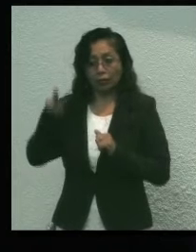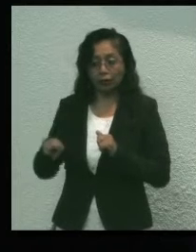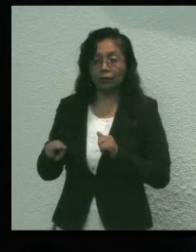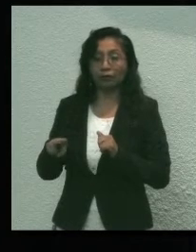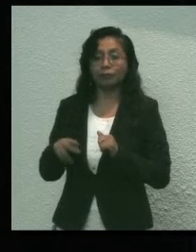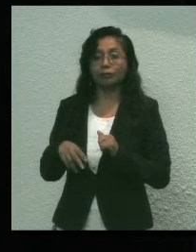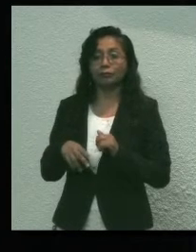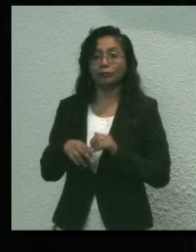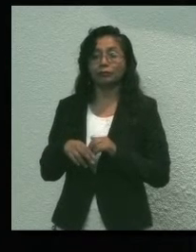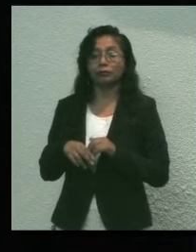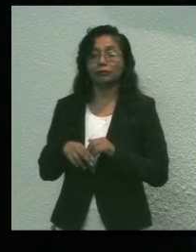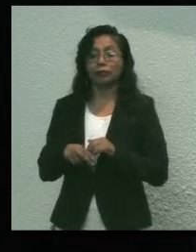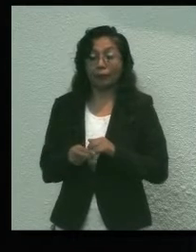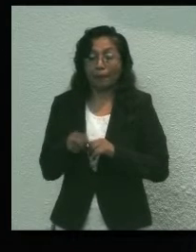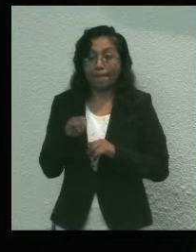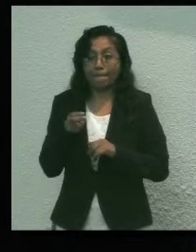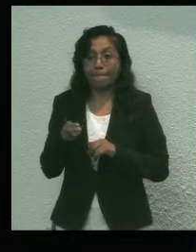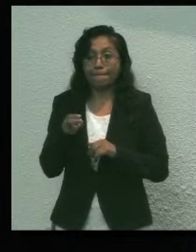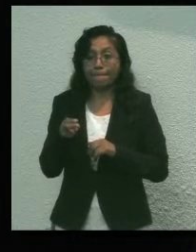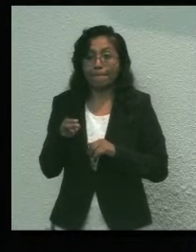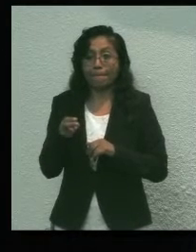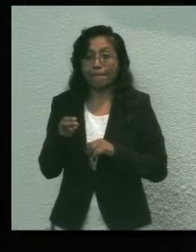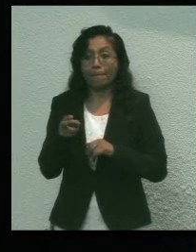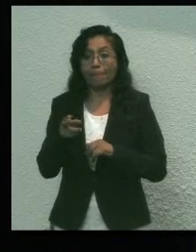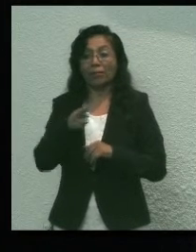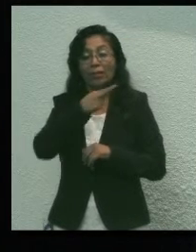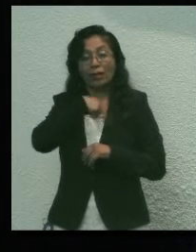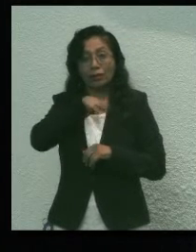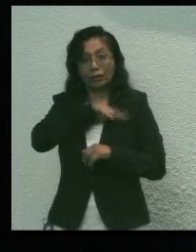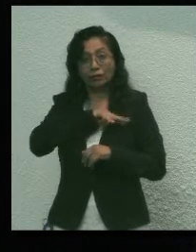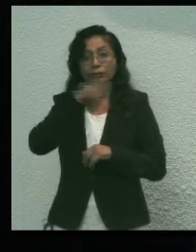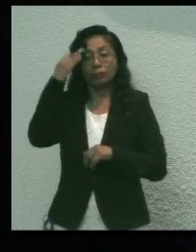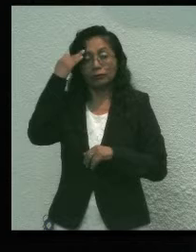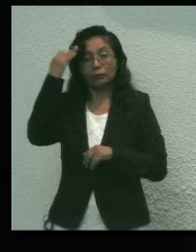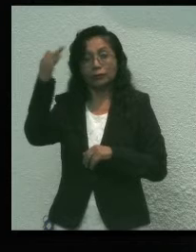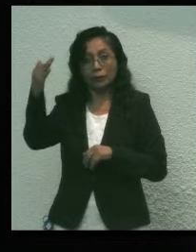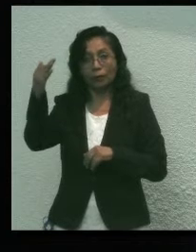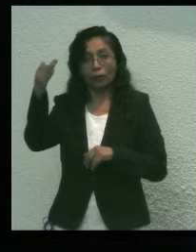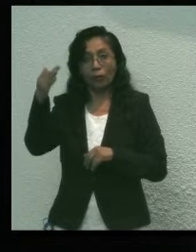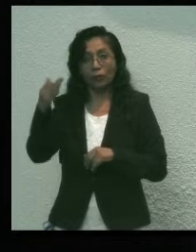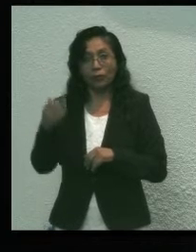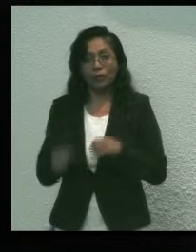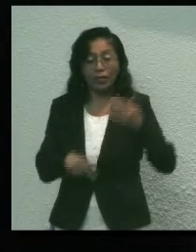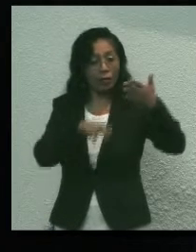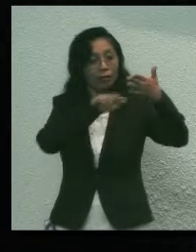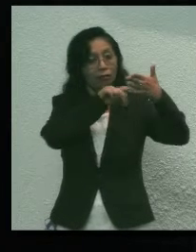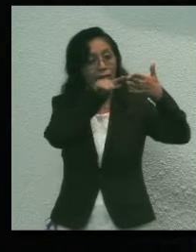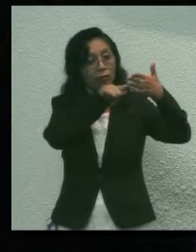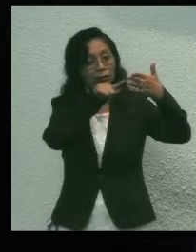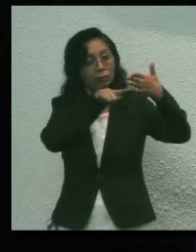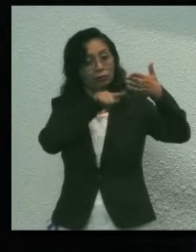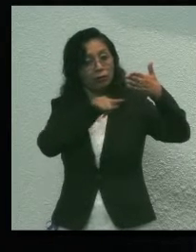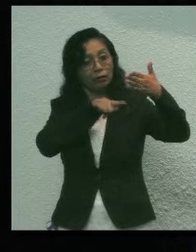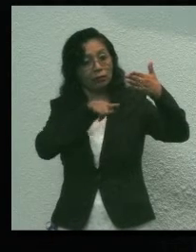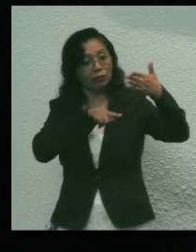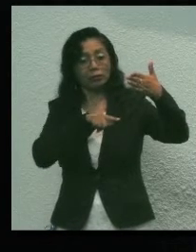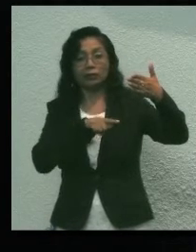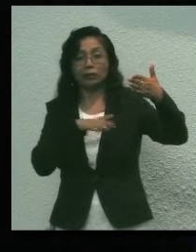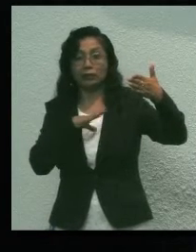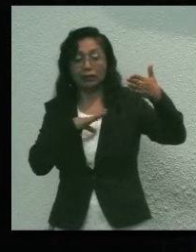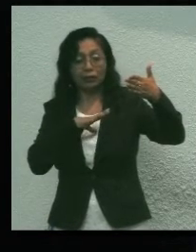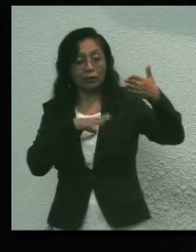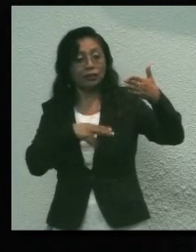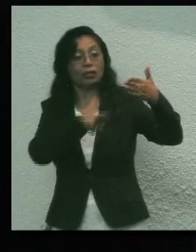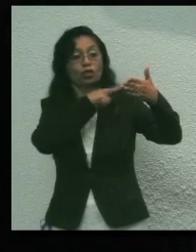que este es nuestro tiempo. Y los resultados deben y tienen que ser de